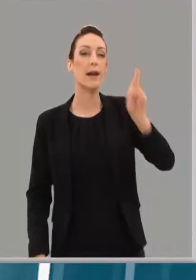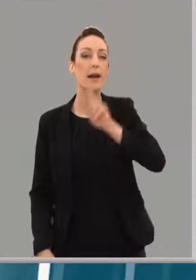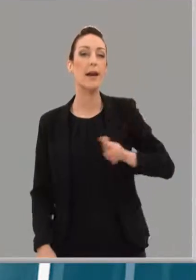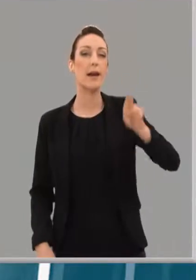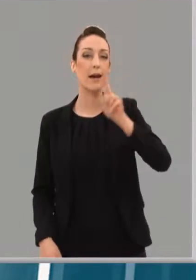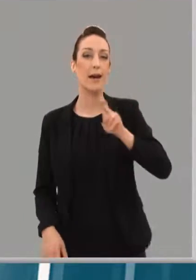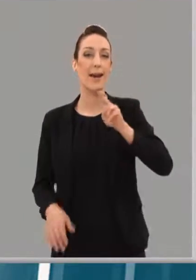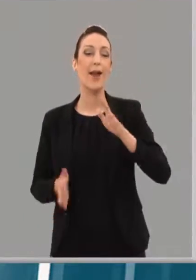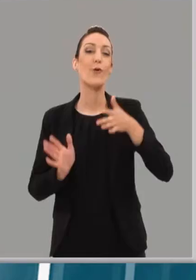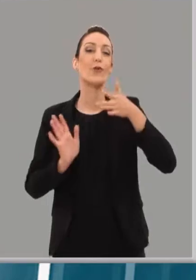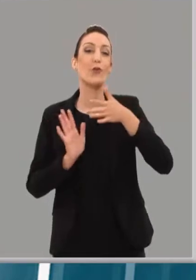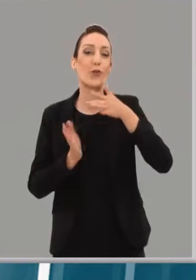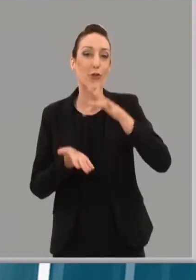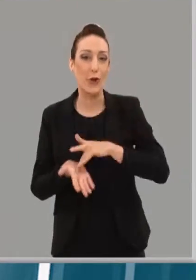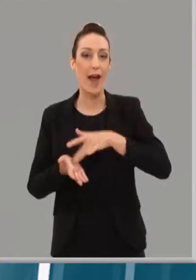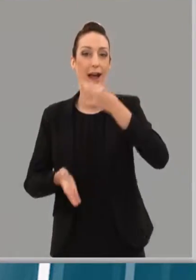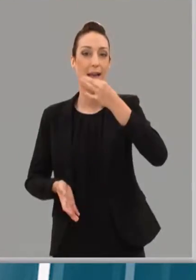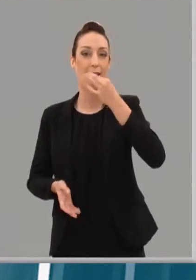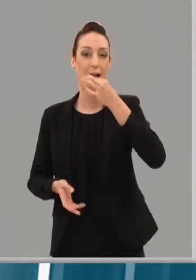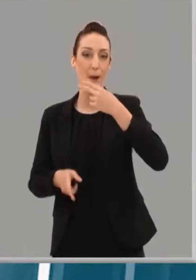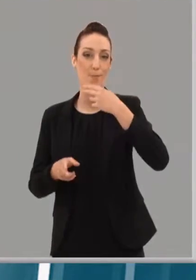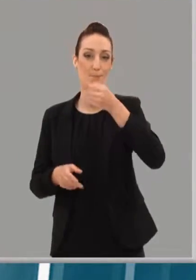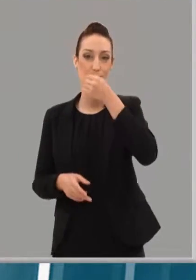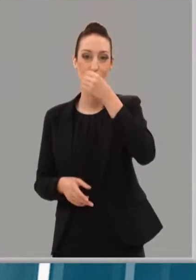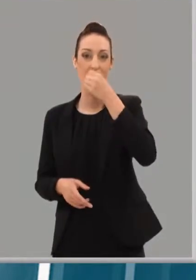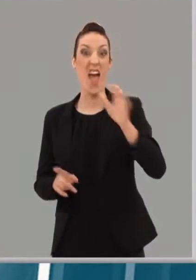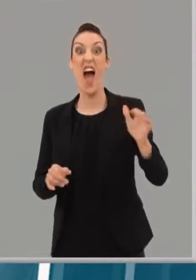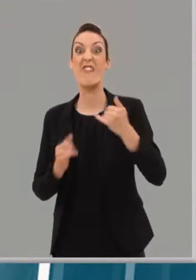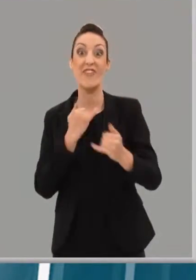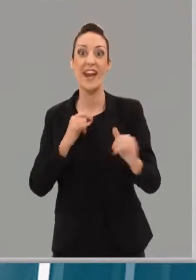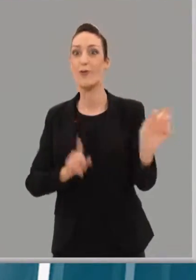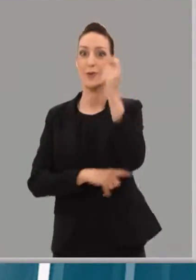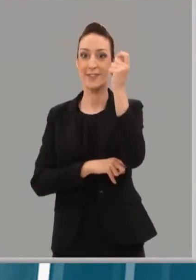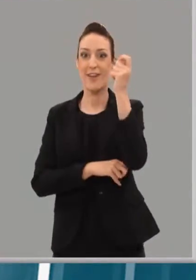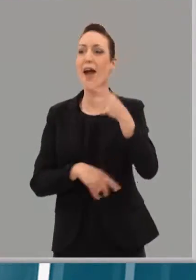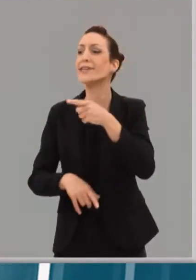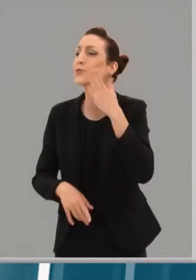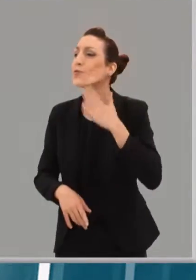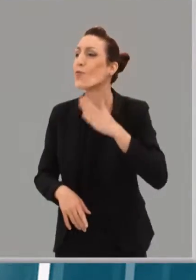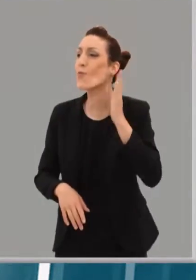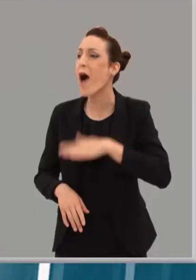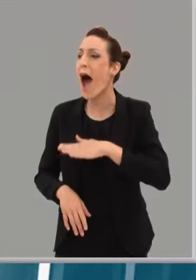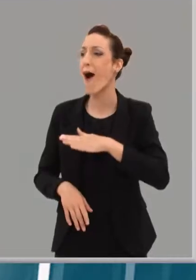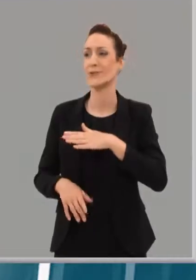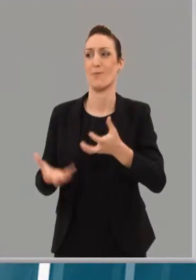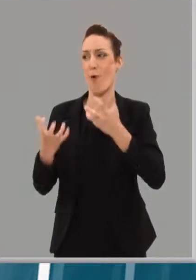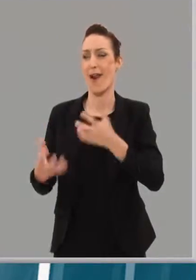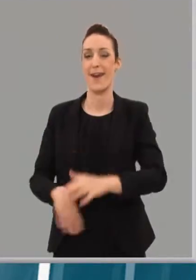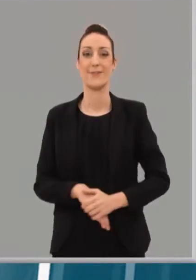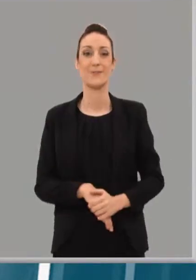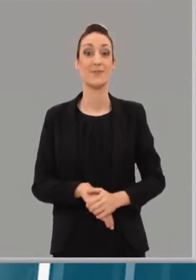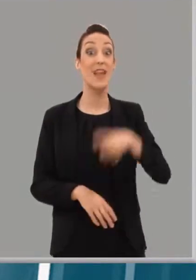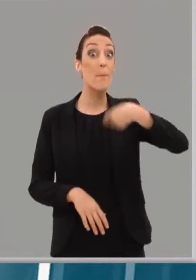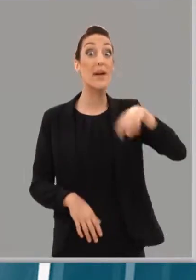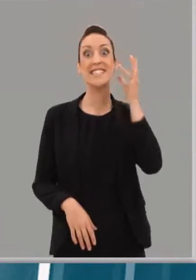campaña y lo ha conseguido. ¡Ahí, que soy muy bajos, que hemos ganado! Será la primera presidenta de La